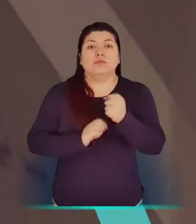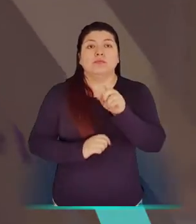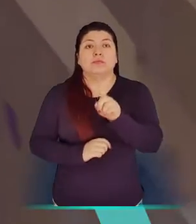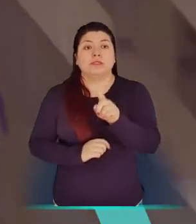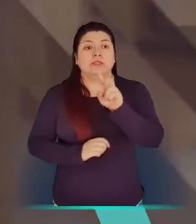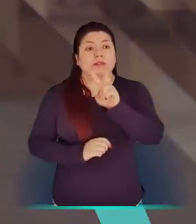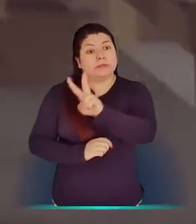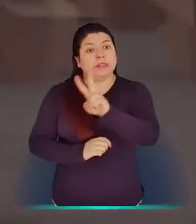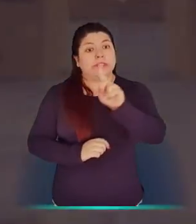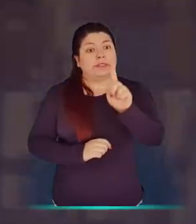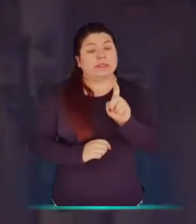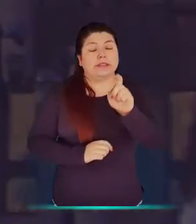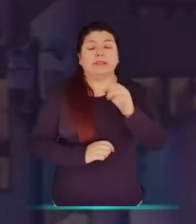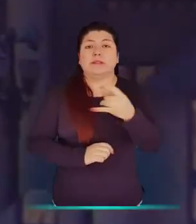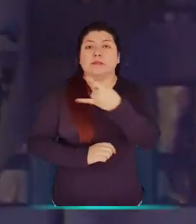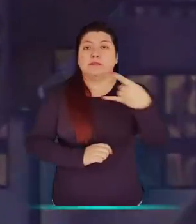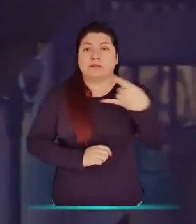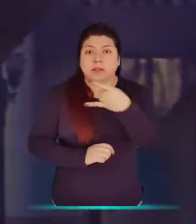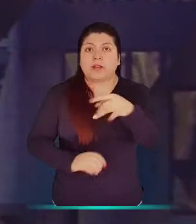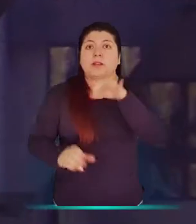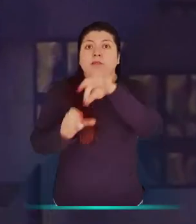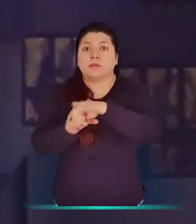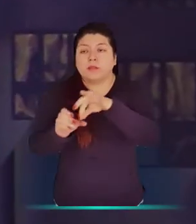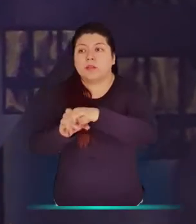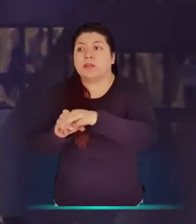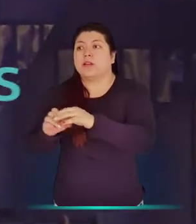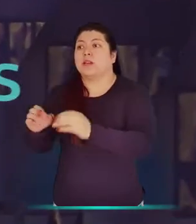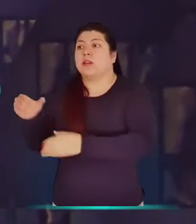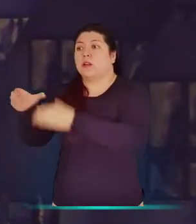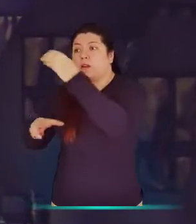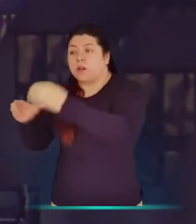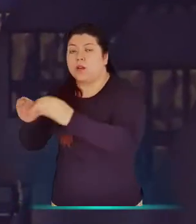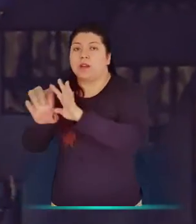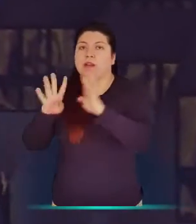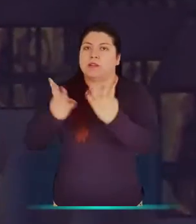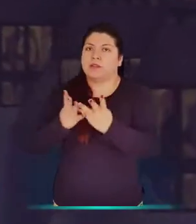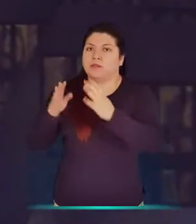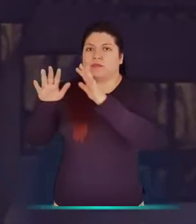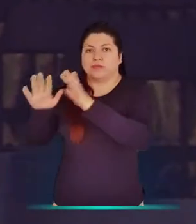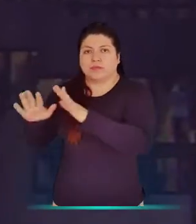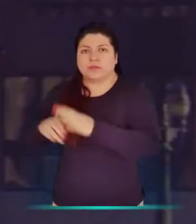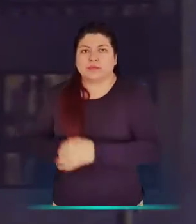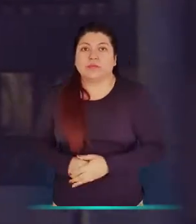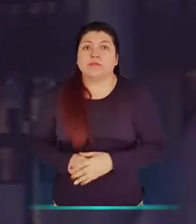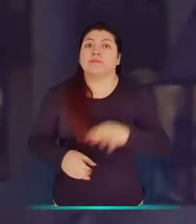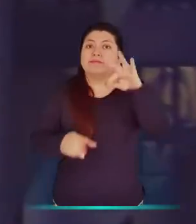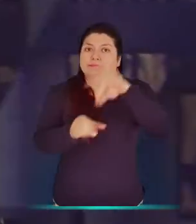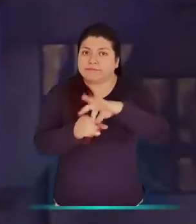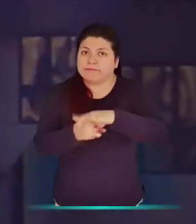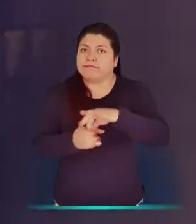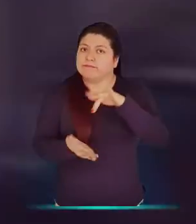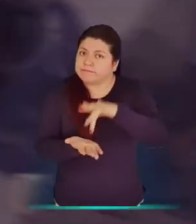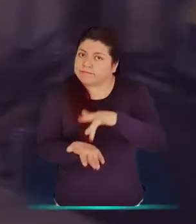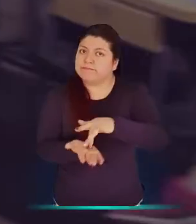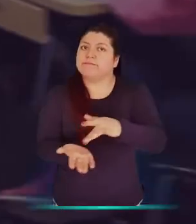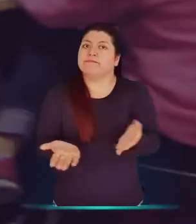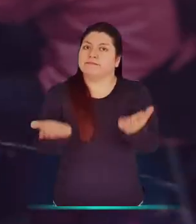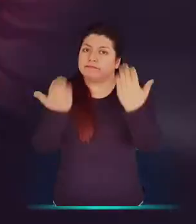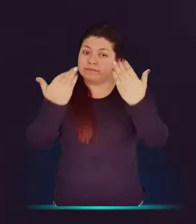elecciones del 13 de marzo, votando por la opción electoral de tu preferencia al Senado y Cámara de Representantes.